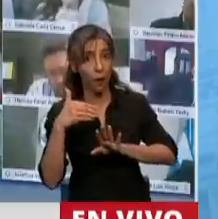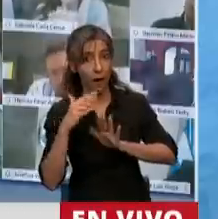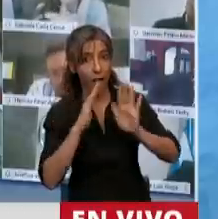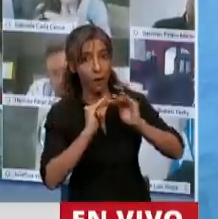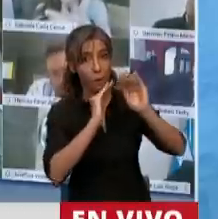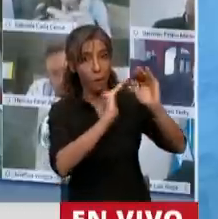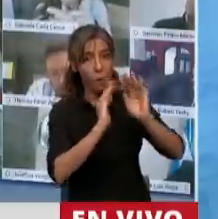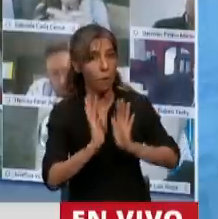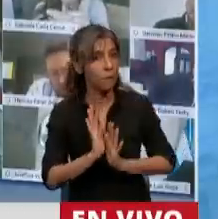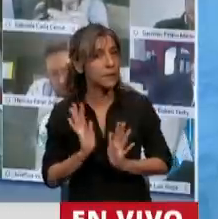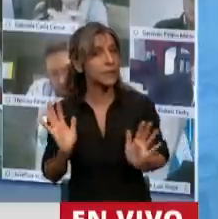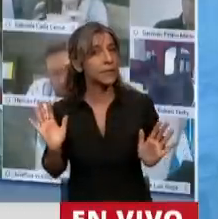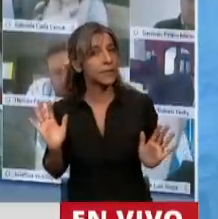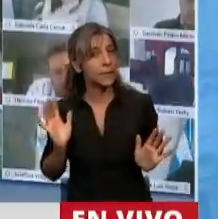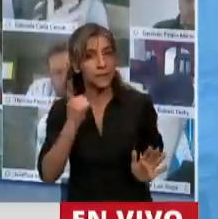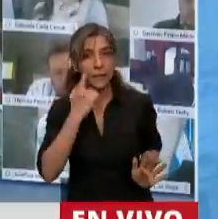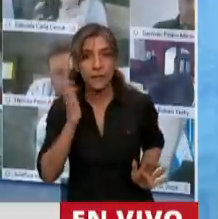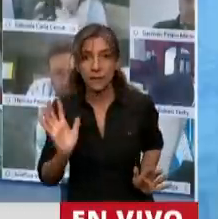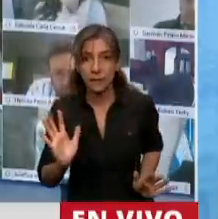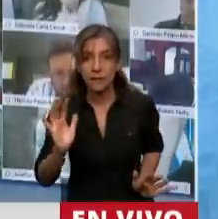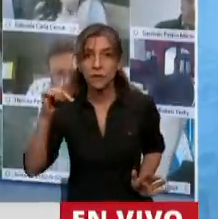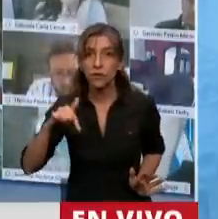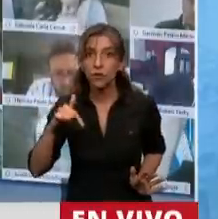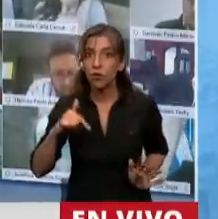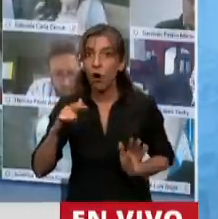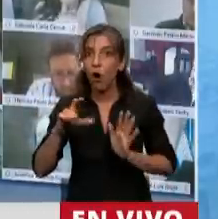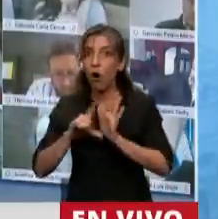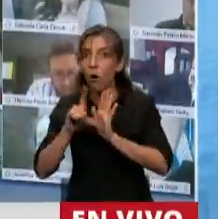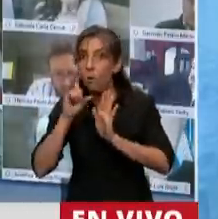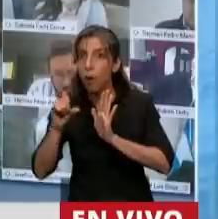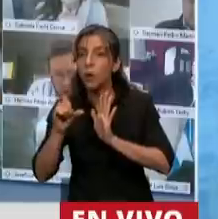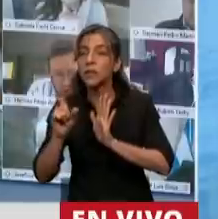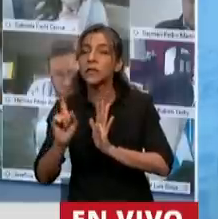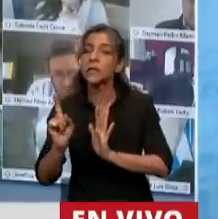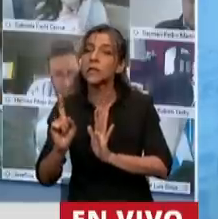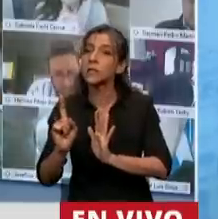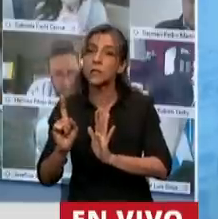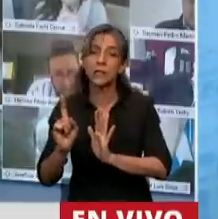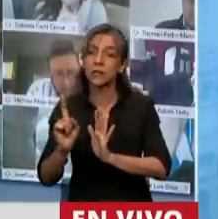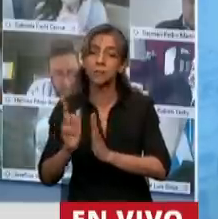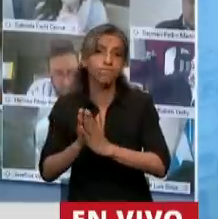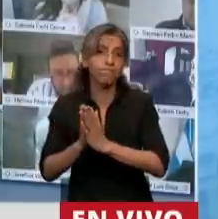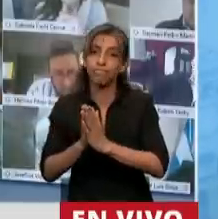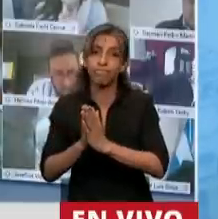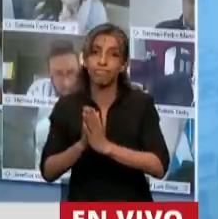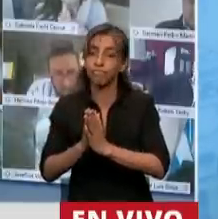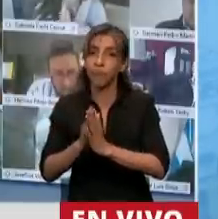El país está viviendo en estos momentos tiempos de incertidumbre grave,